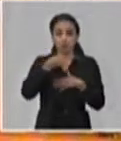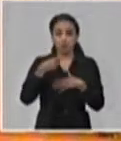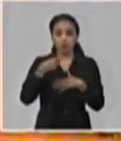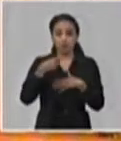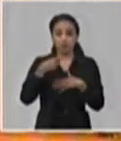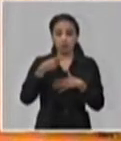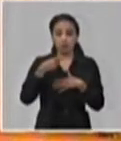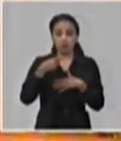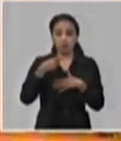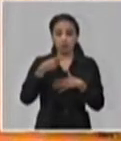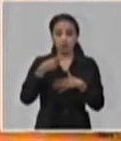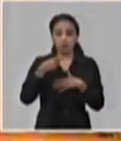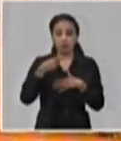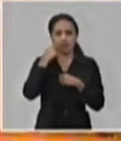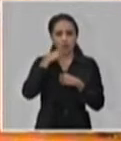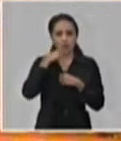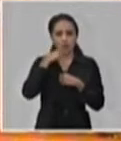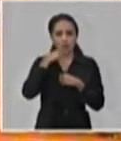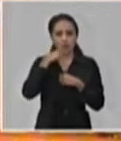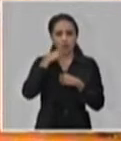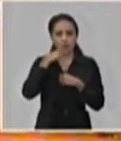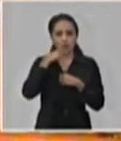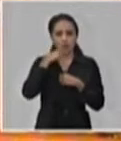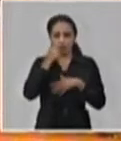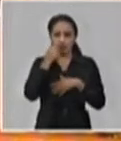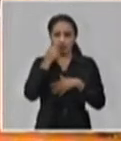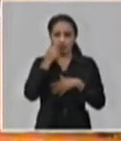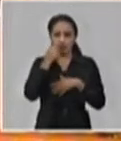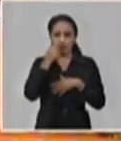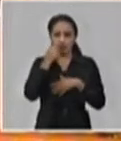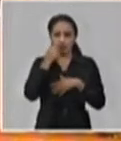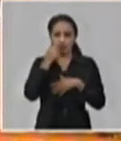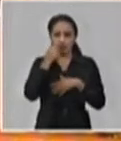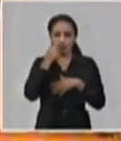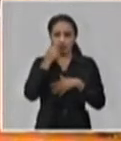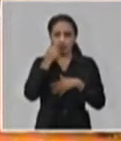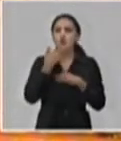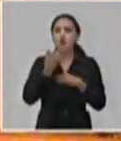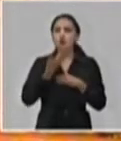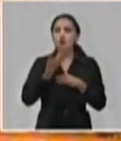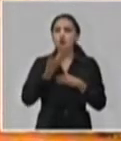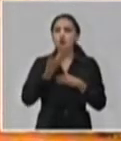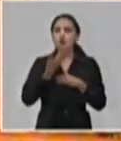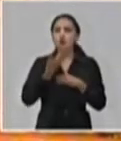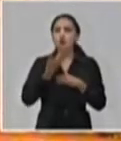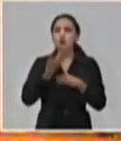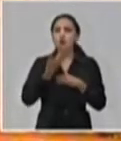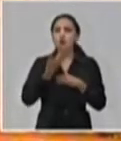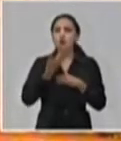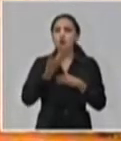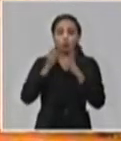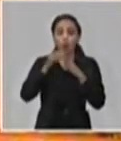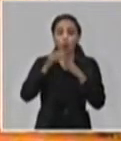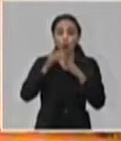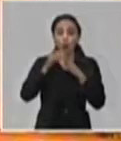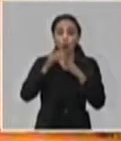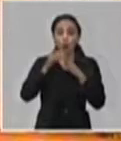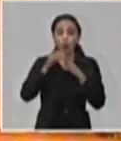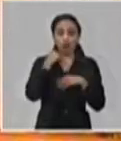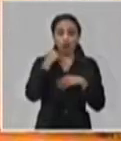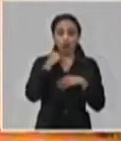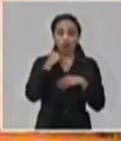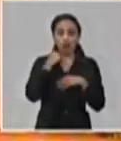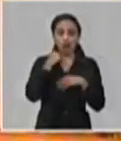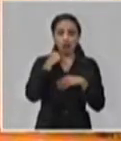una gráfica que después no logramos insertar, de cómo se viene moviendo. Y este año ha tenido un comportamiento prácticamente